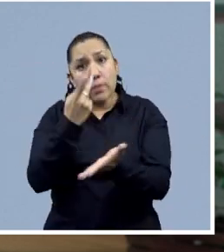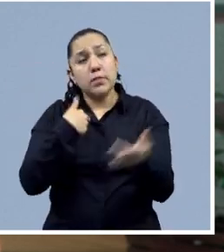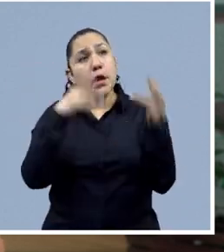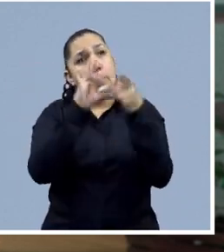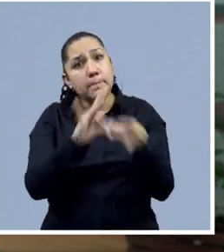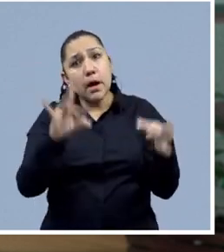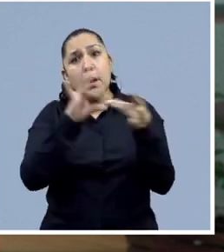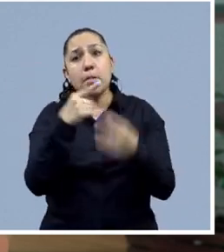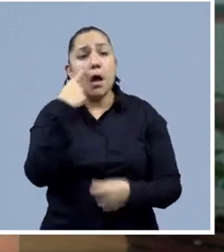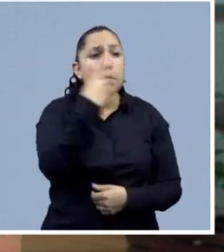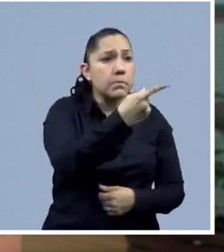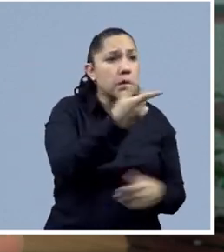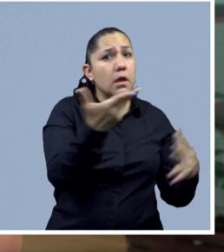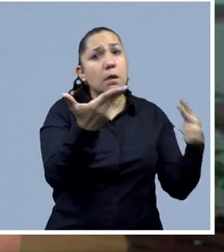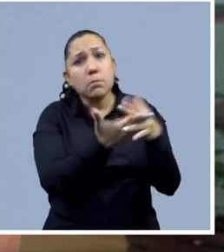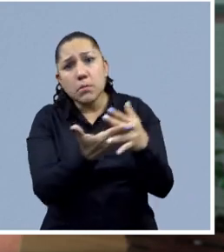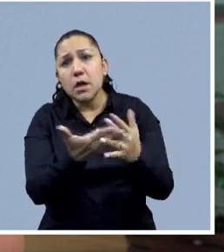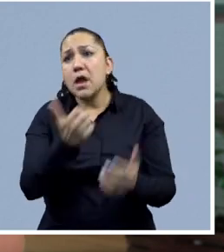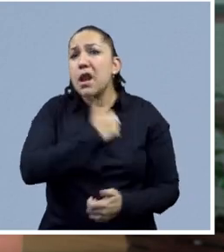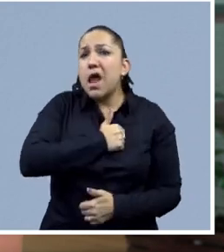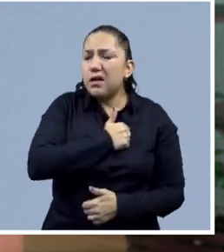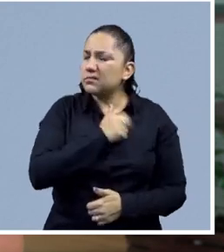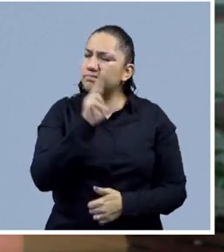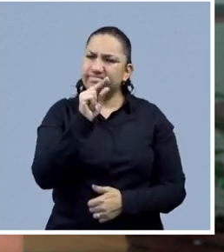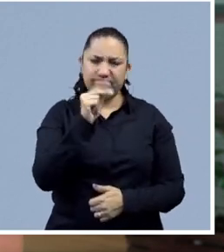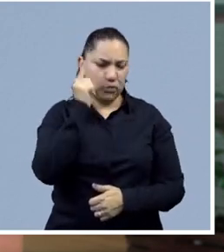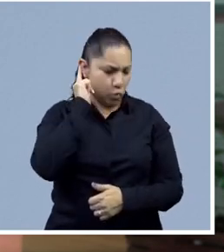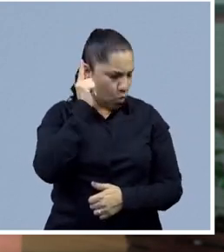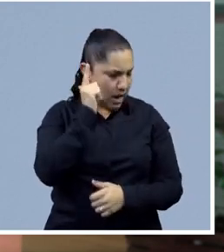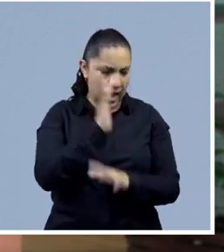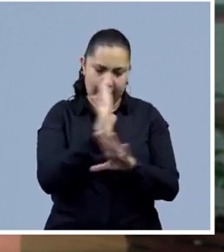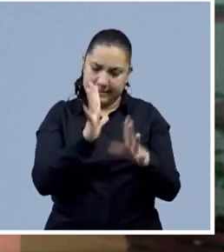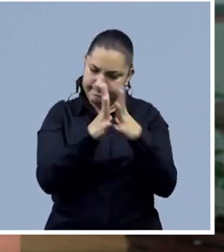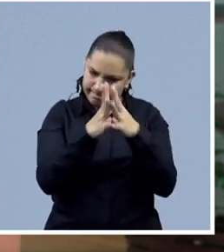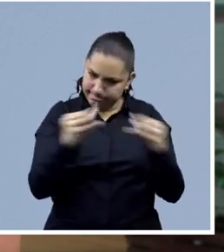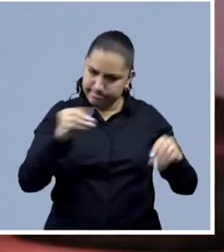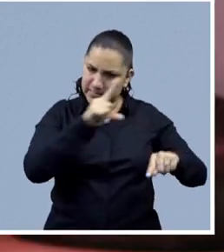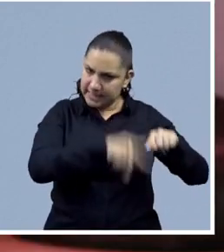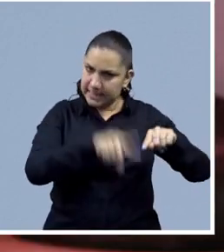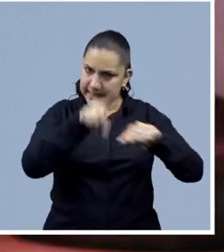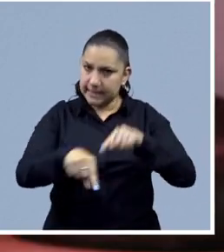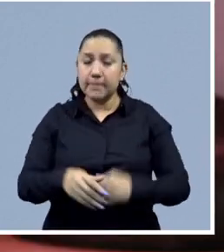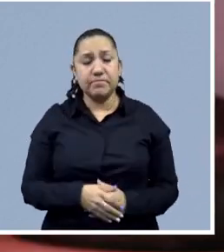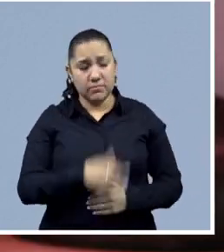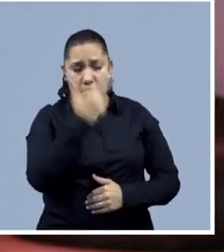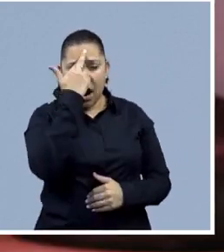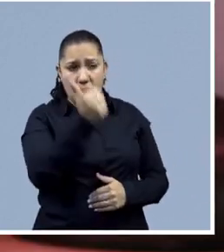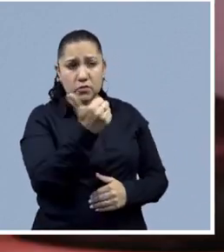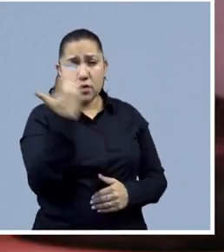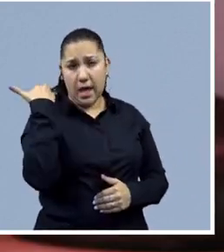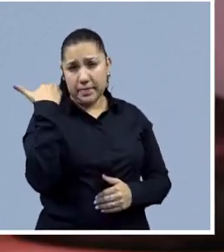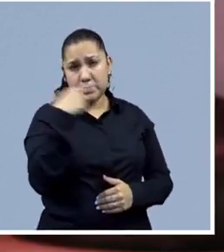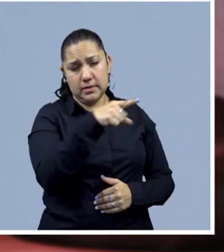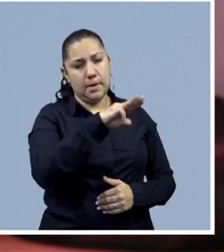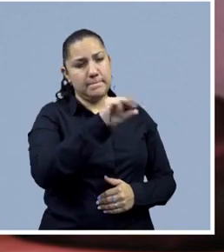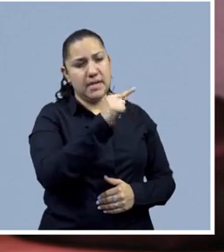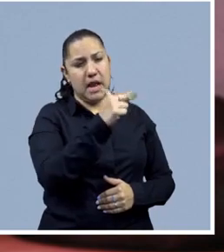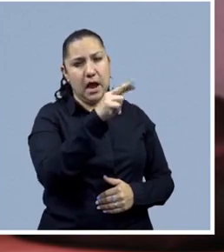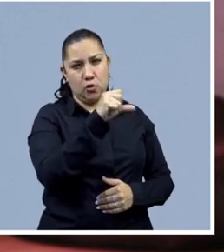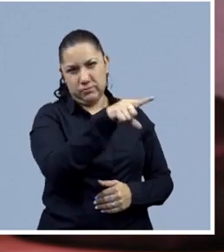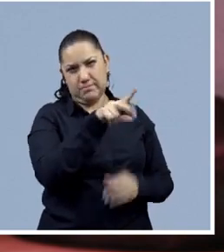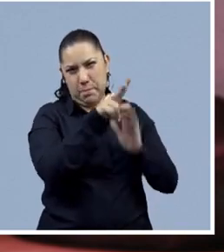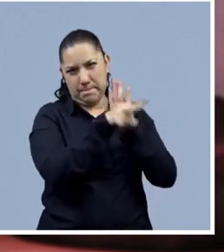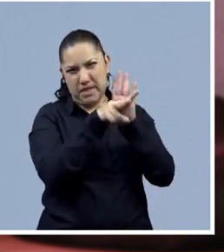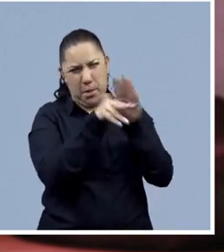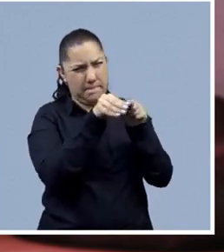hablando y hablando, reportando sobre este tipo de hechos tan lamentables. Claro, la semana pasada fue Milagros Mesa, que pues lo seguimos de cerca a través de un video, pero